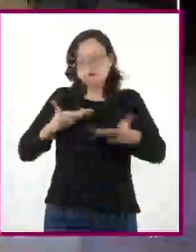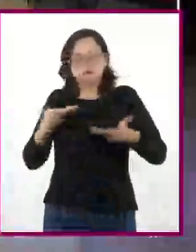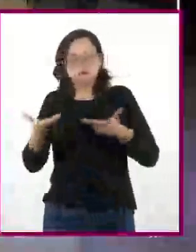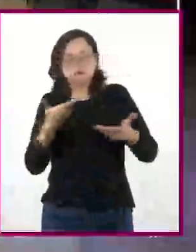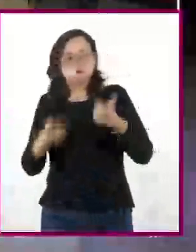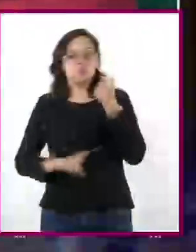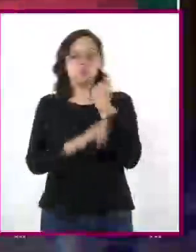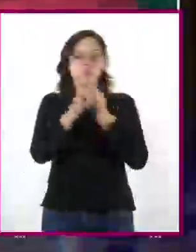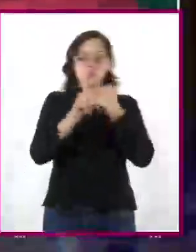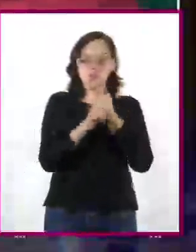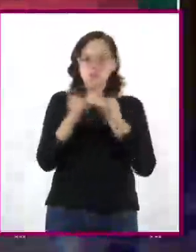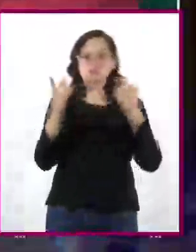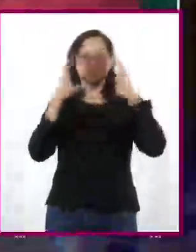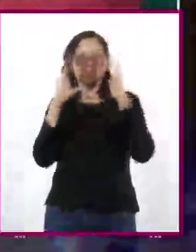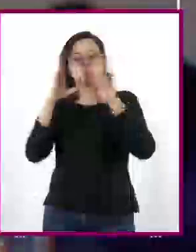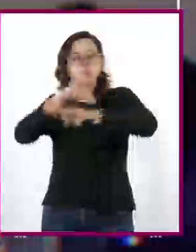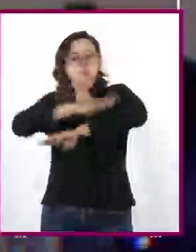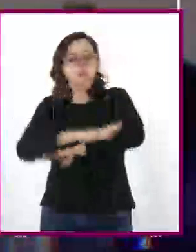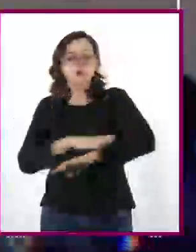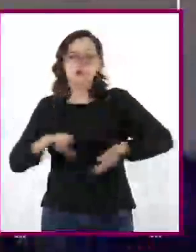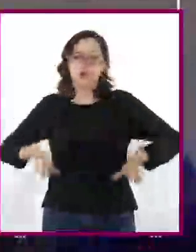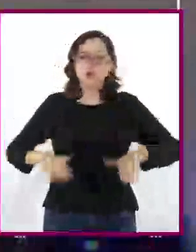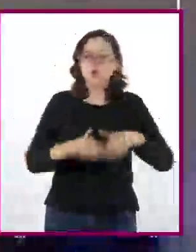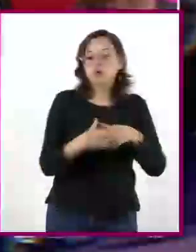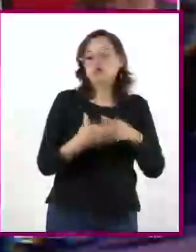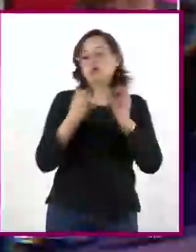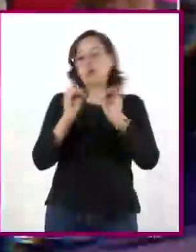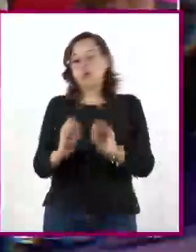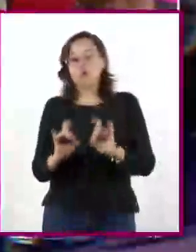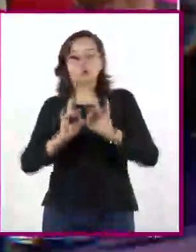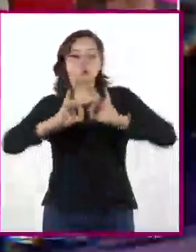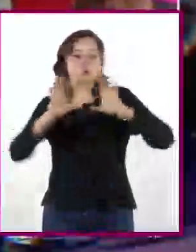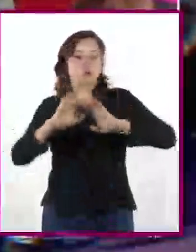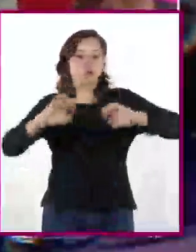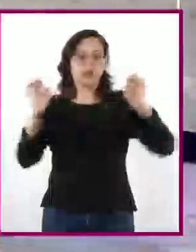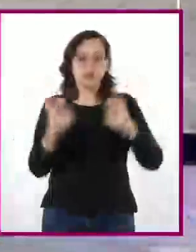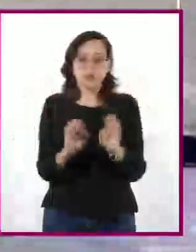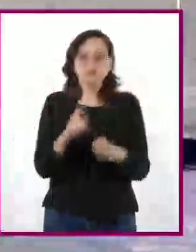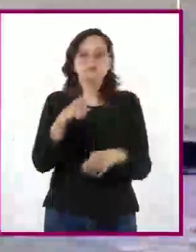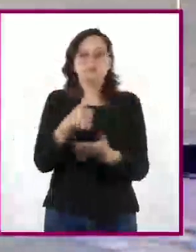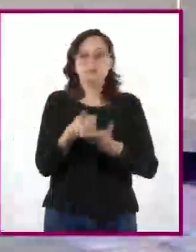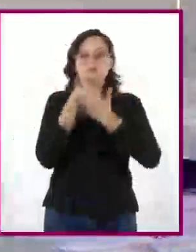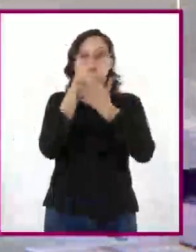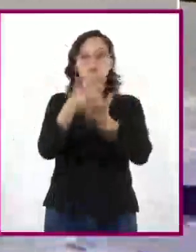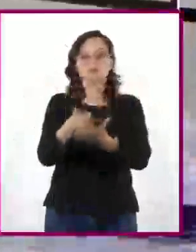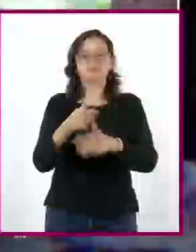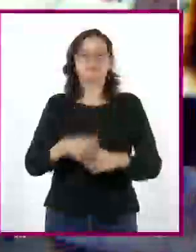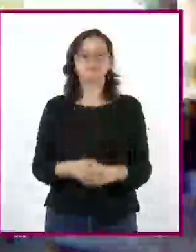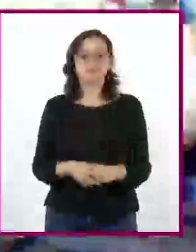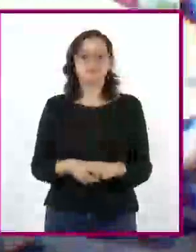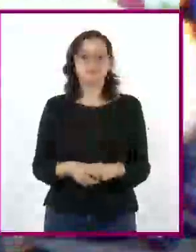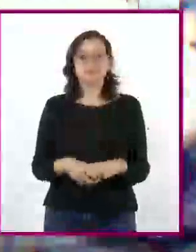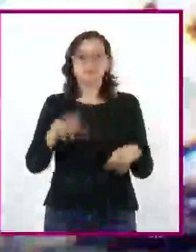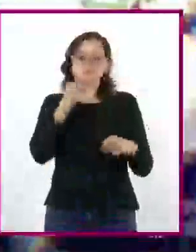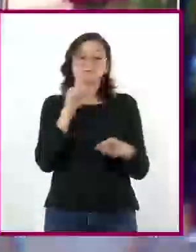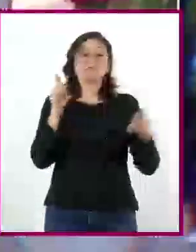resolución de conflictos familiares, comunitarios o en situaciones de emergencia. Además, conservan y transmiten las tradiciones